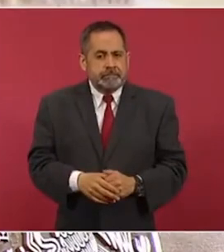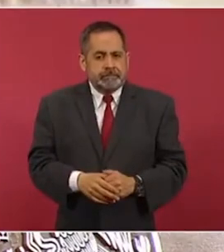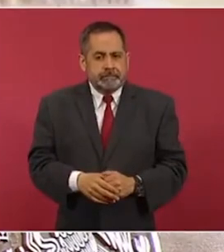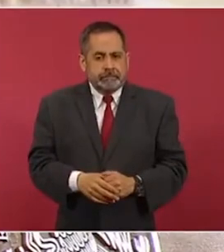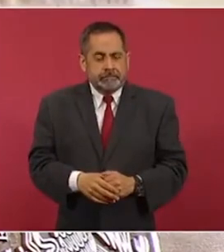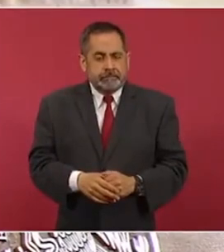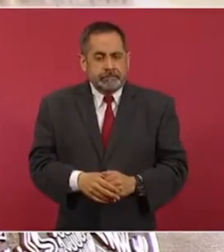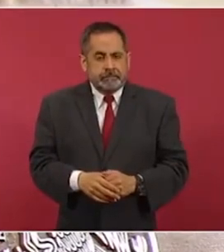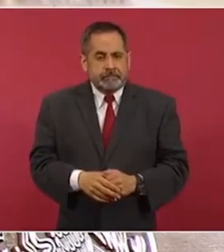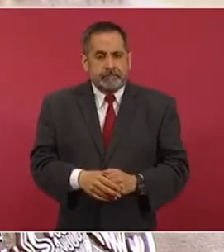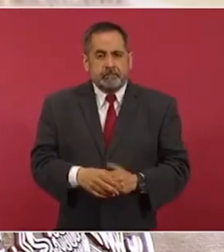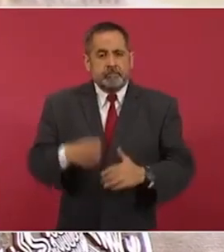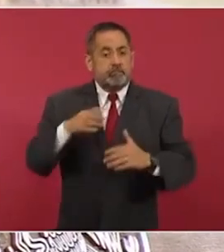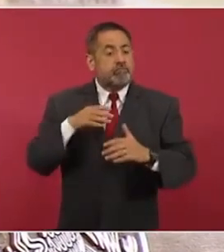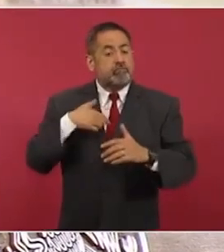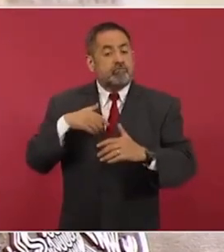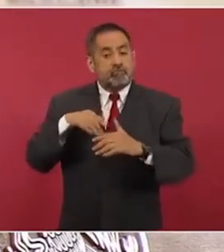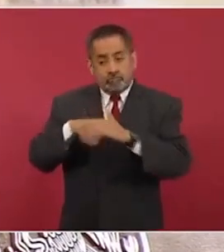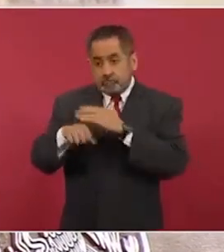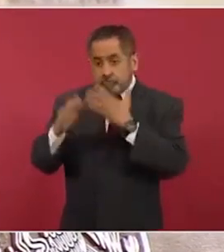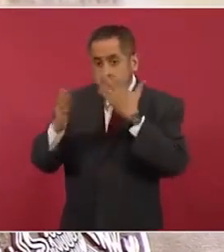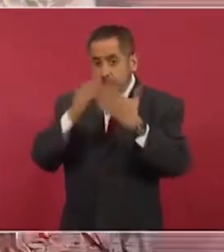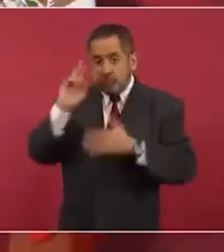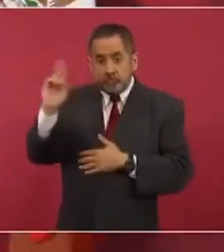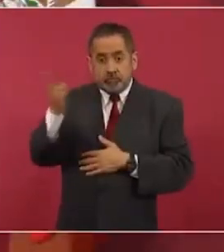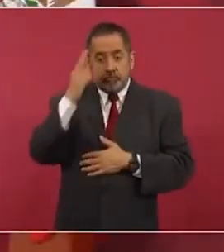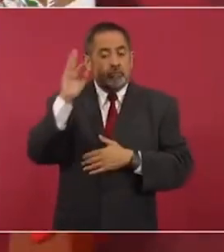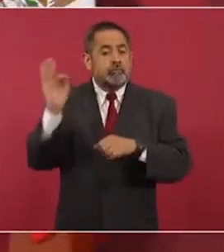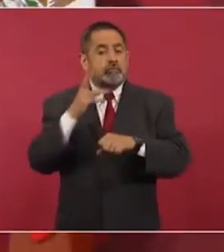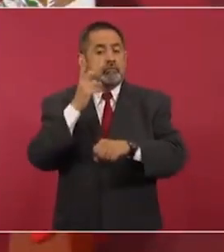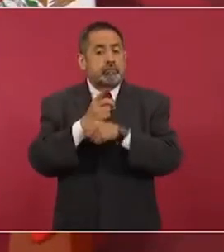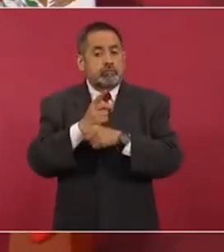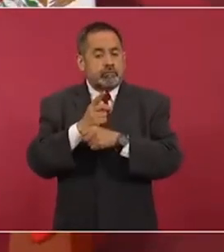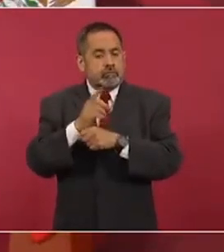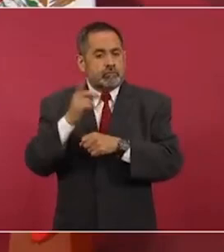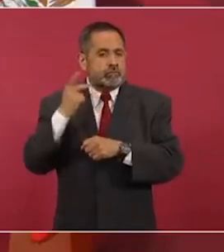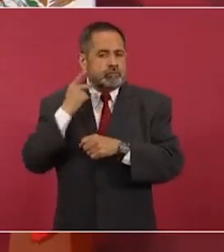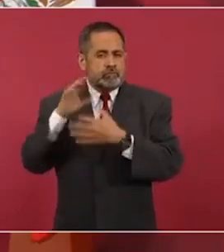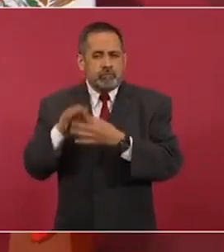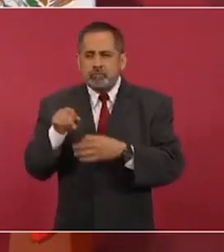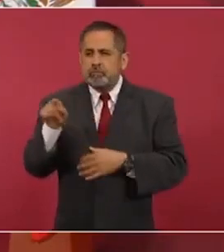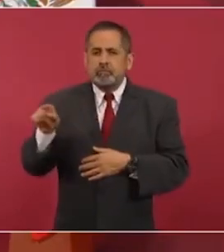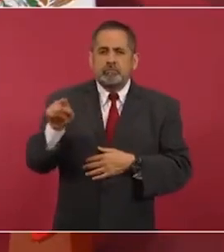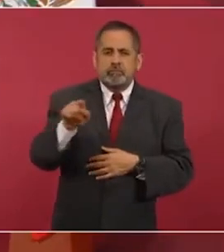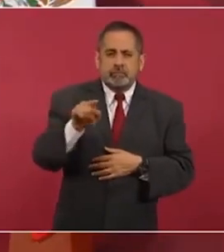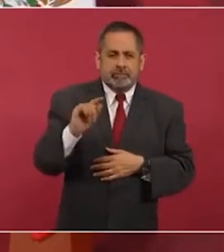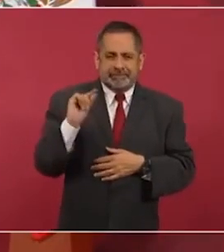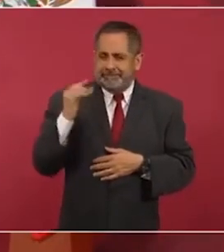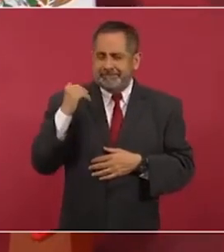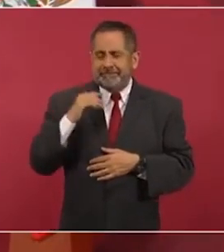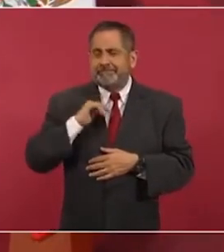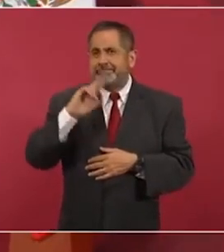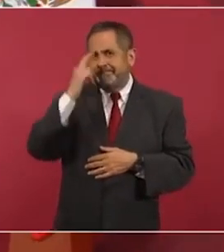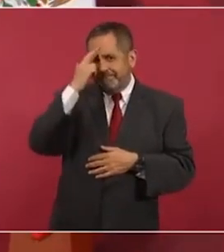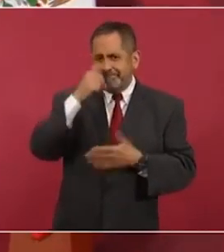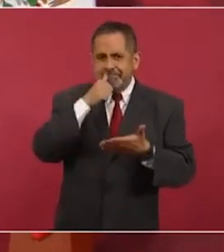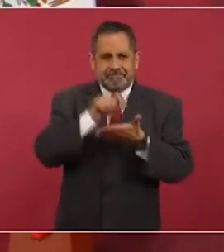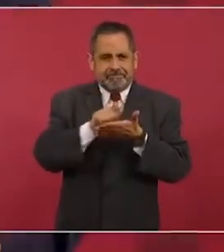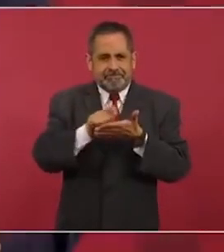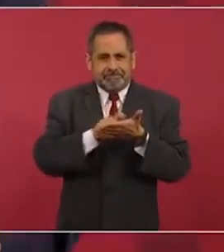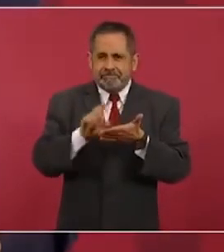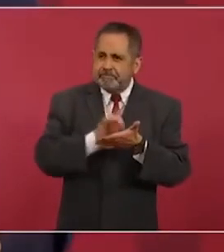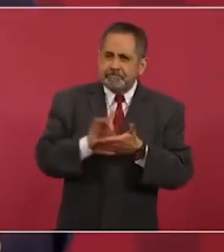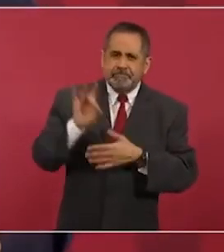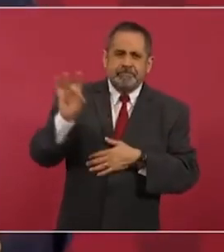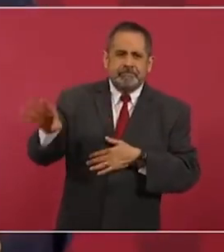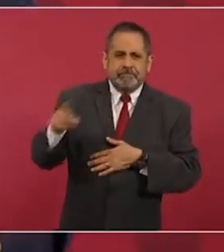cuando entré a la universidad a la facultad de ciencia política eso se lo acabo de recordar en una carta que le envía el